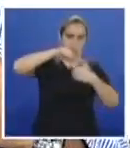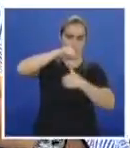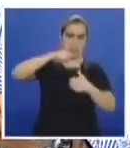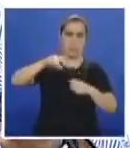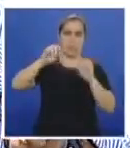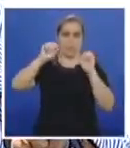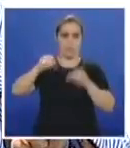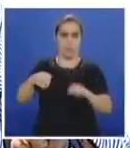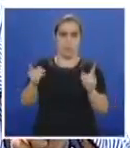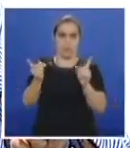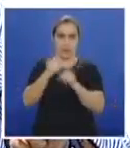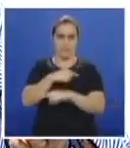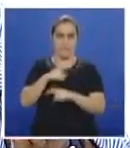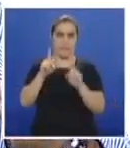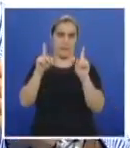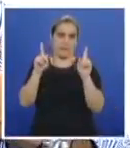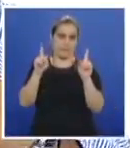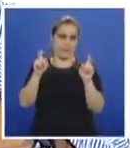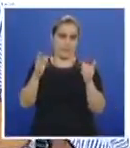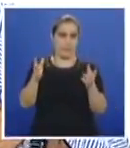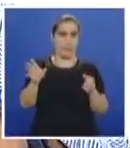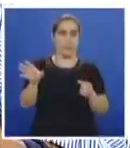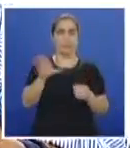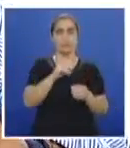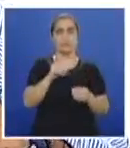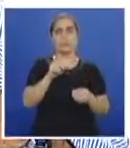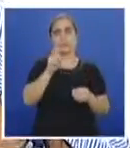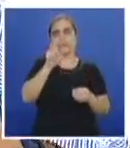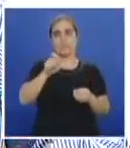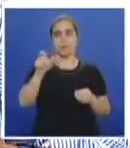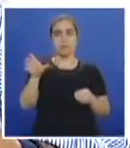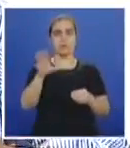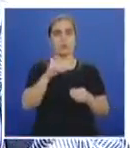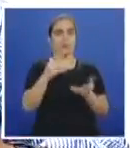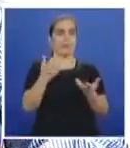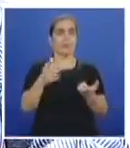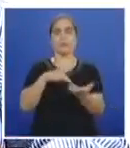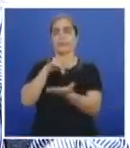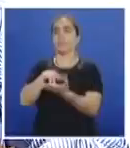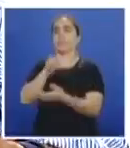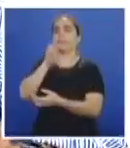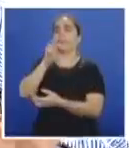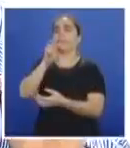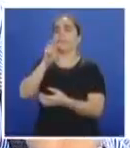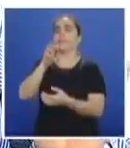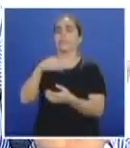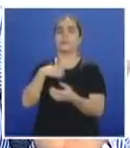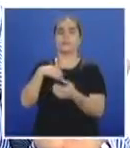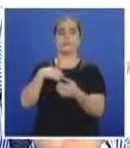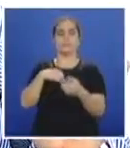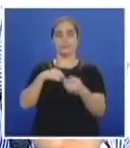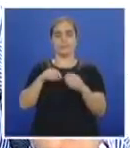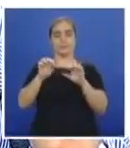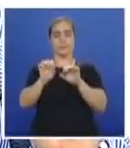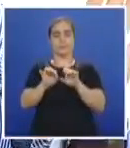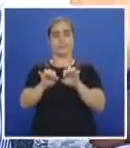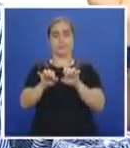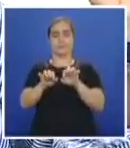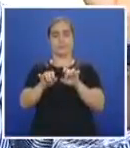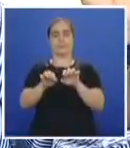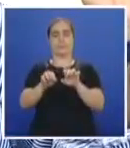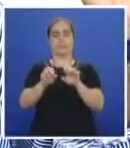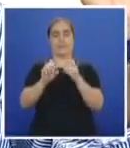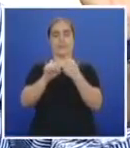flexibilizar mucho ese tema. Claro. todos los ejecutivos quieren llegar a las ocho a compartir el último cuento que tienen